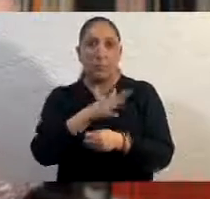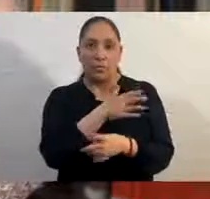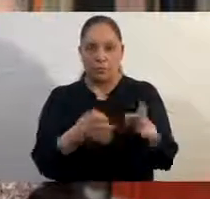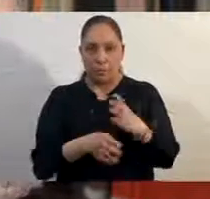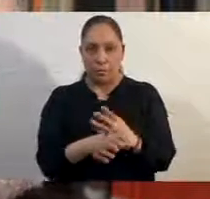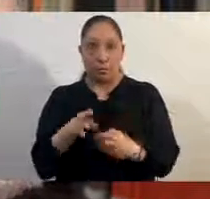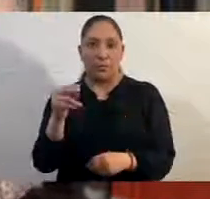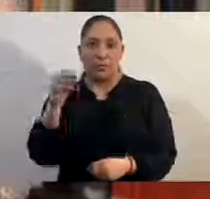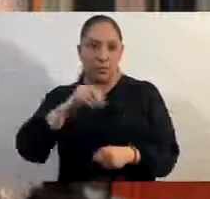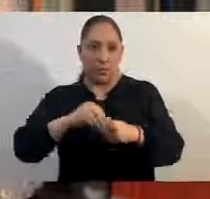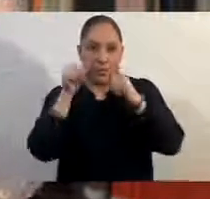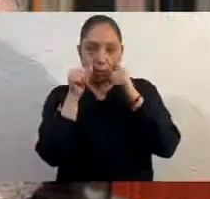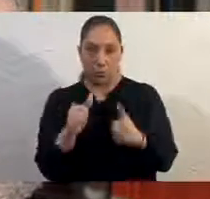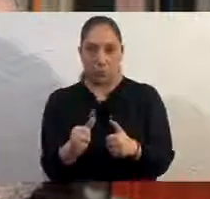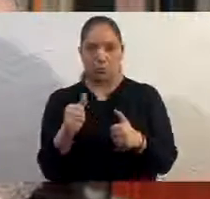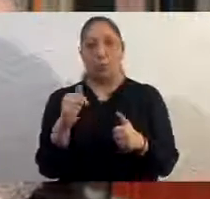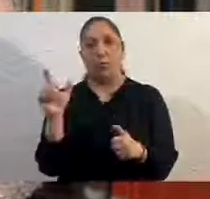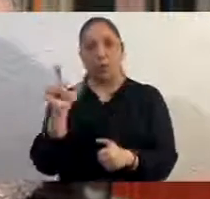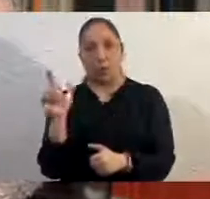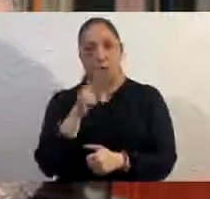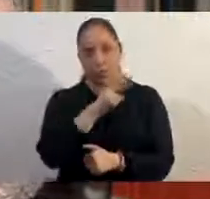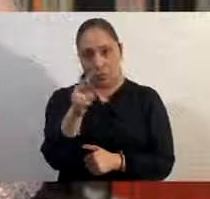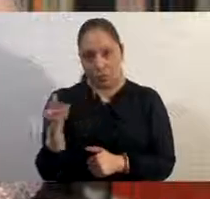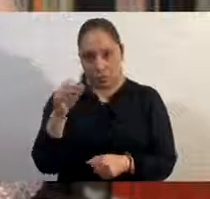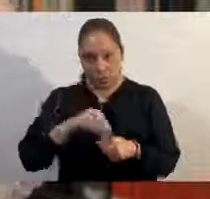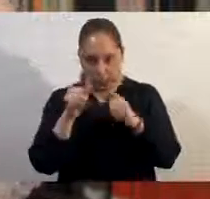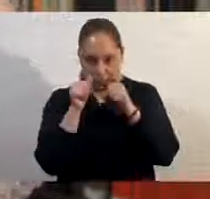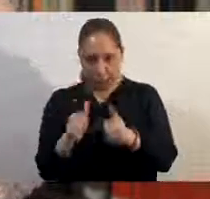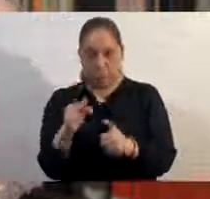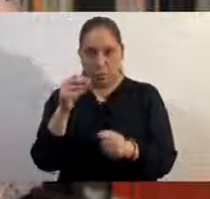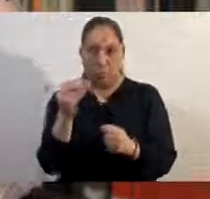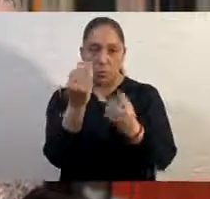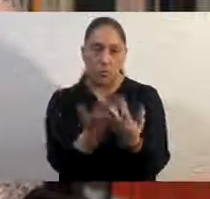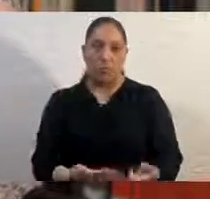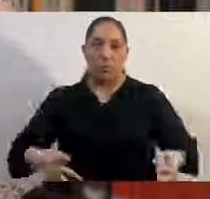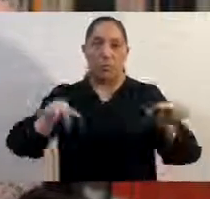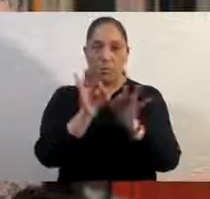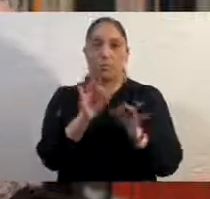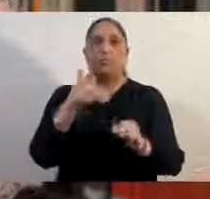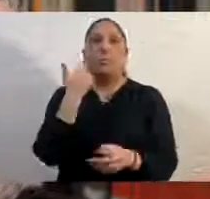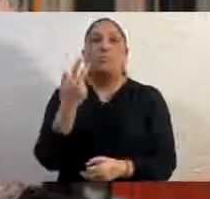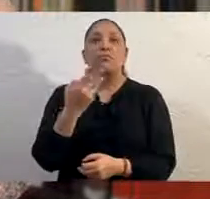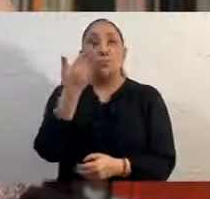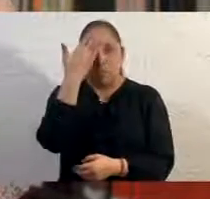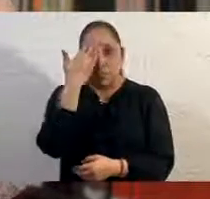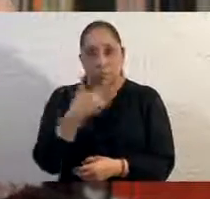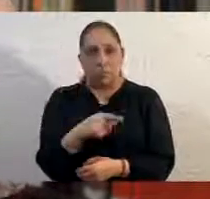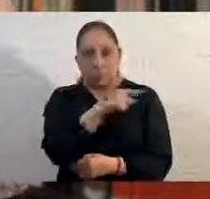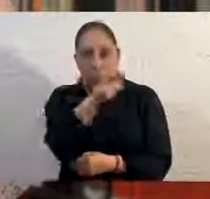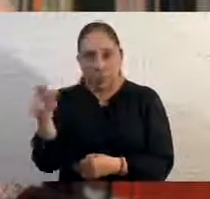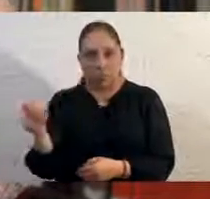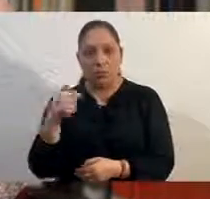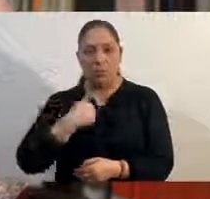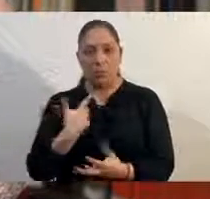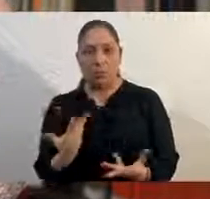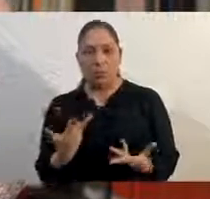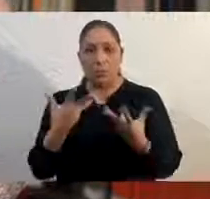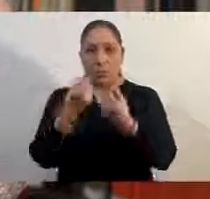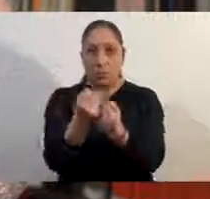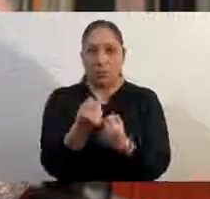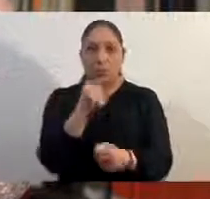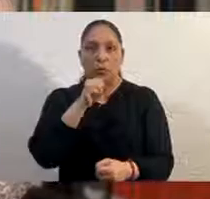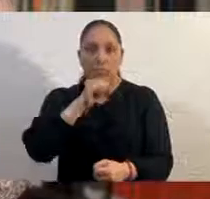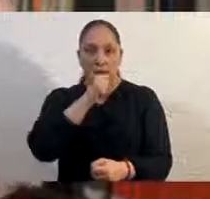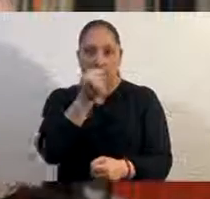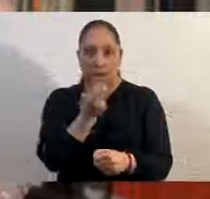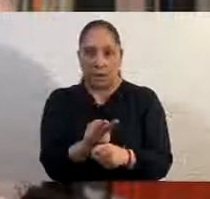tomar. Espero me escuchen, pues es de suma importancia. Quiero que sepan que estoy en coordinación con la Secretaría de Salud del Gobierno de